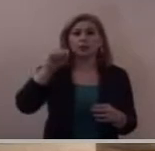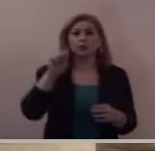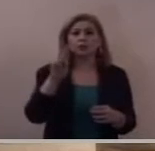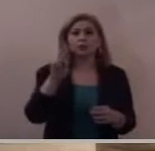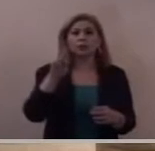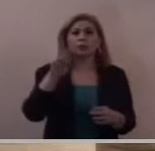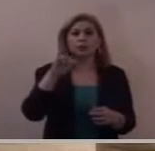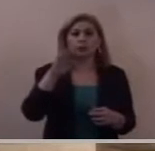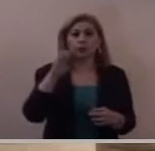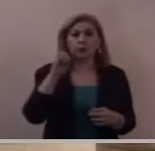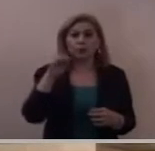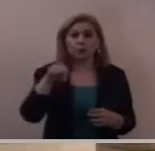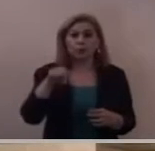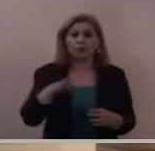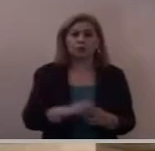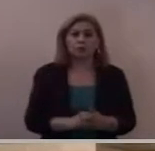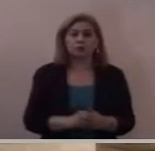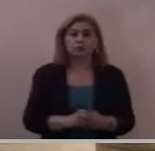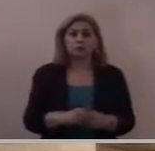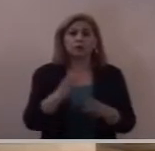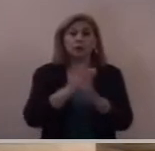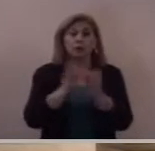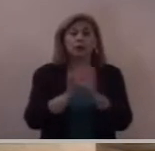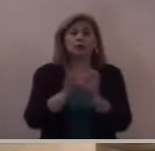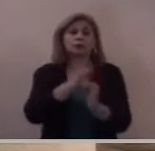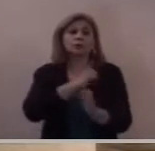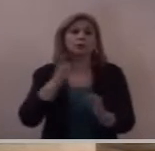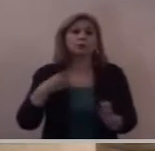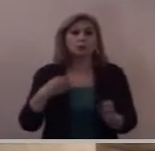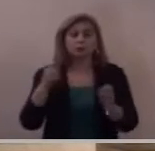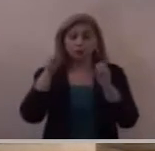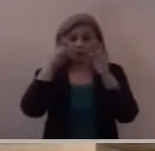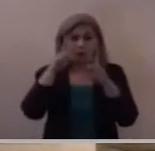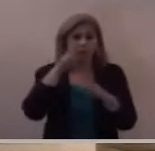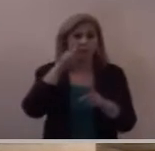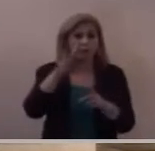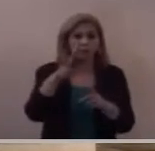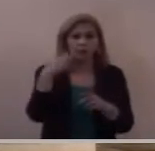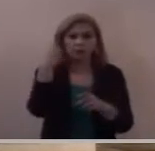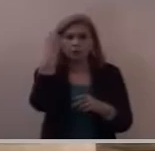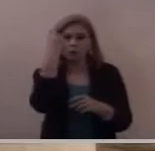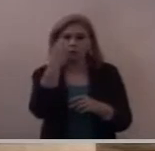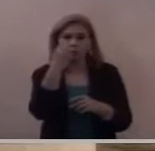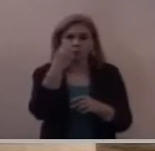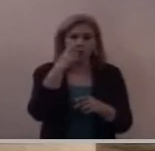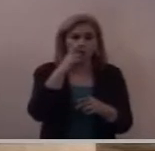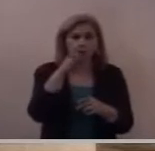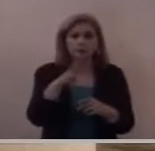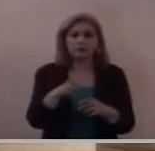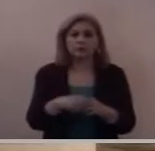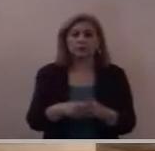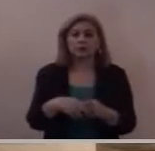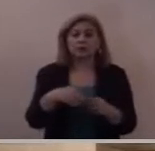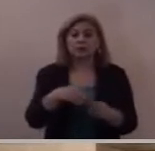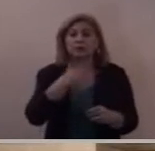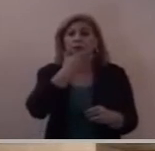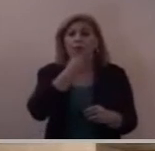que cosa hay que admirar de este hombre de este soldado de este militar